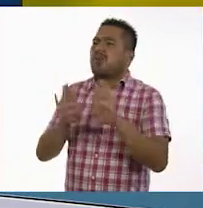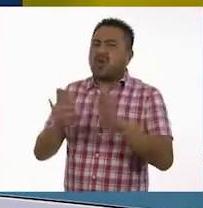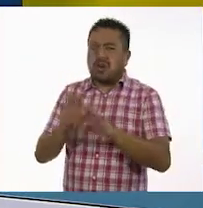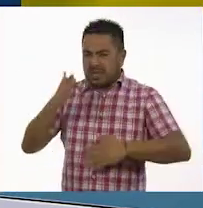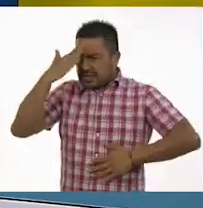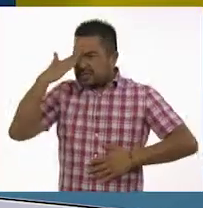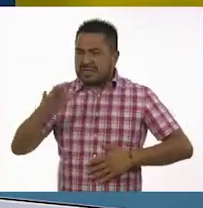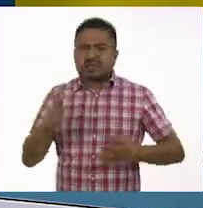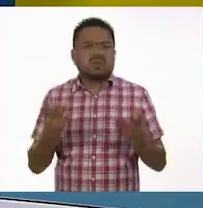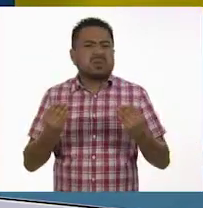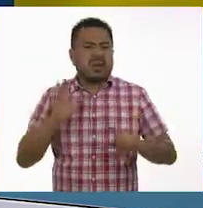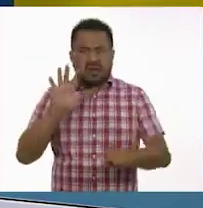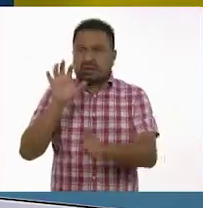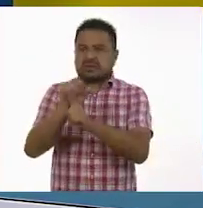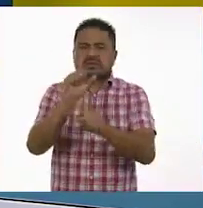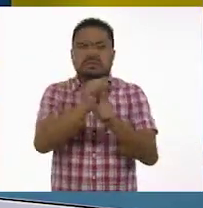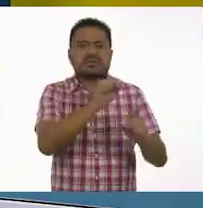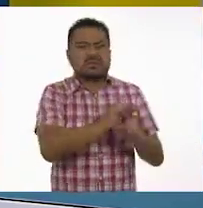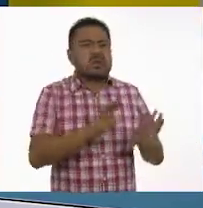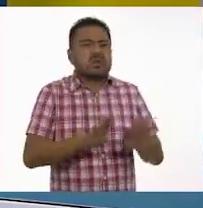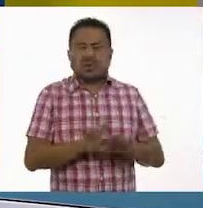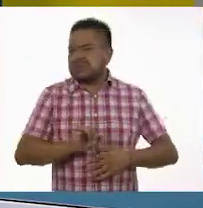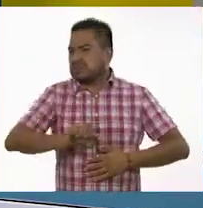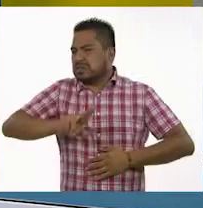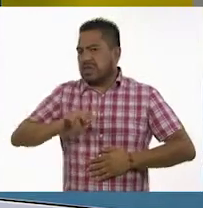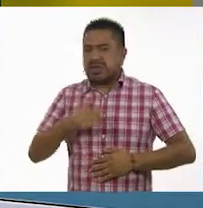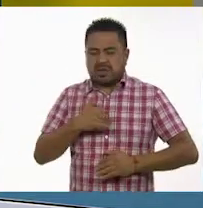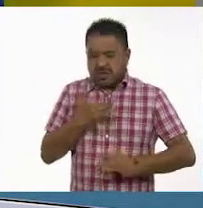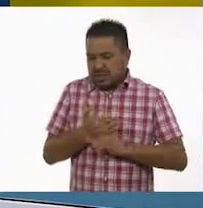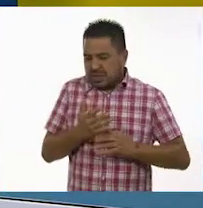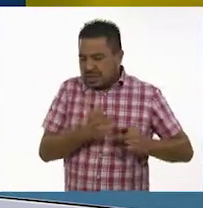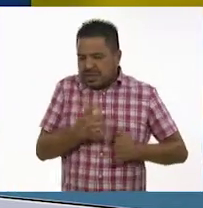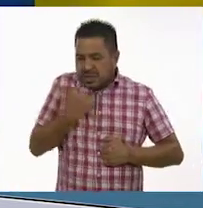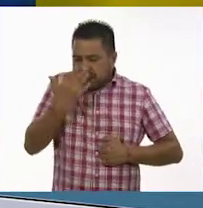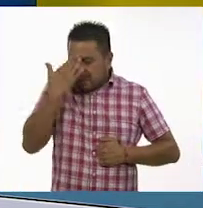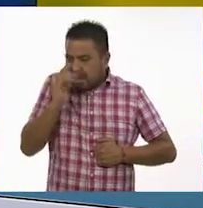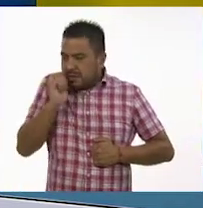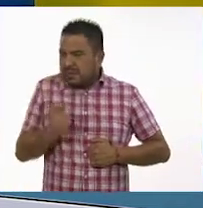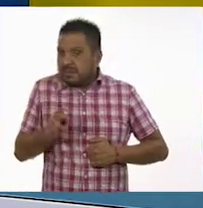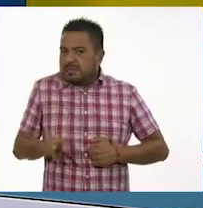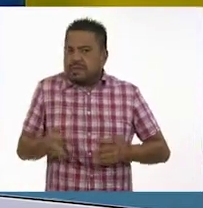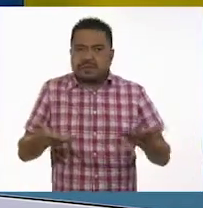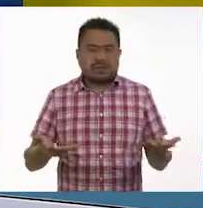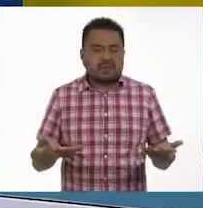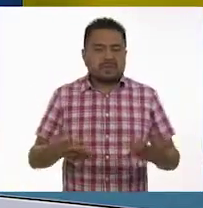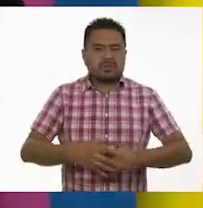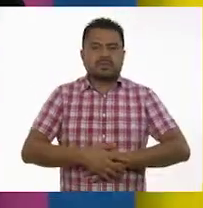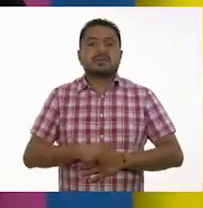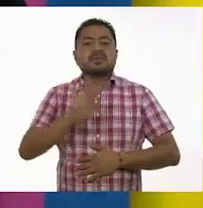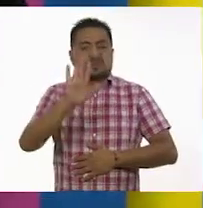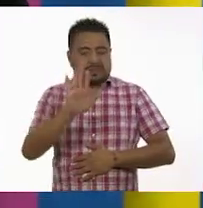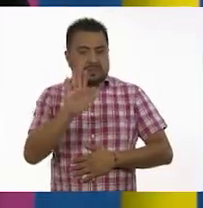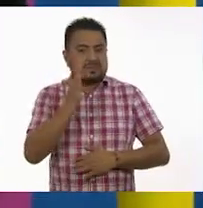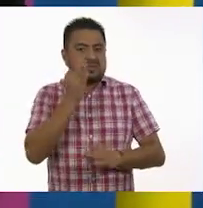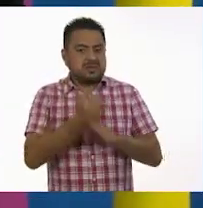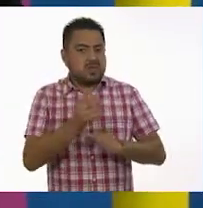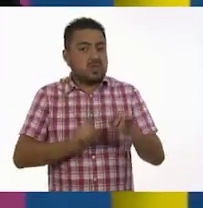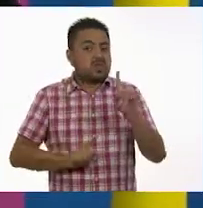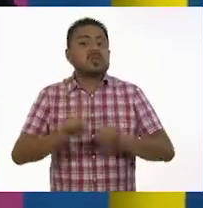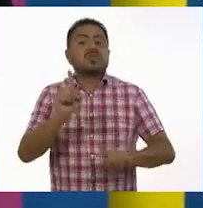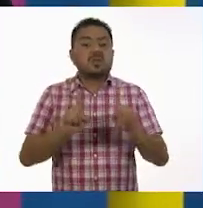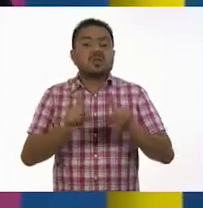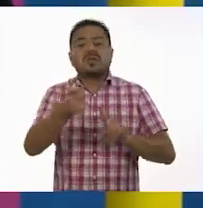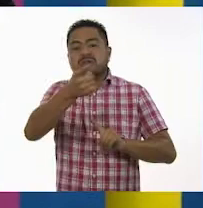a saber qué tanto le atinamos y qué tanto no? Porque yo ya estoy ansioso por saber la verdad. Pues, para salir de dudas,